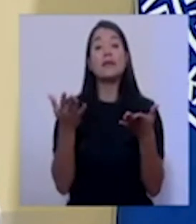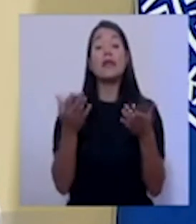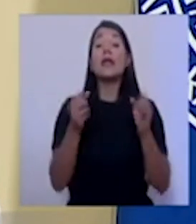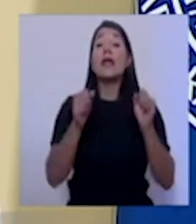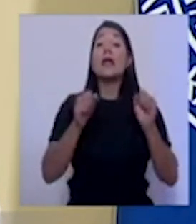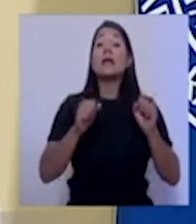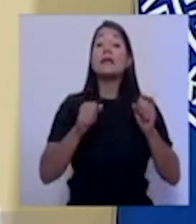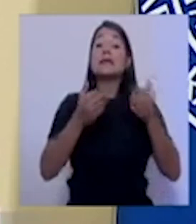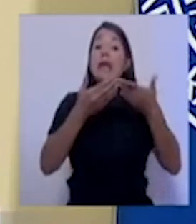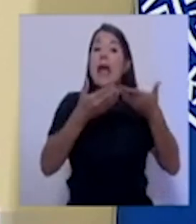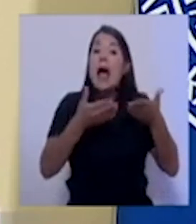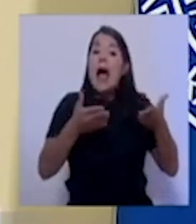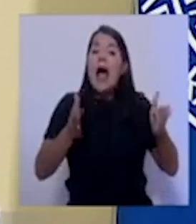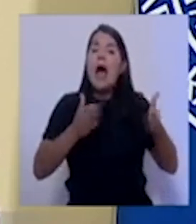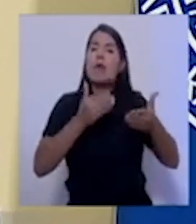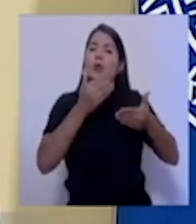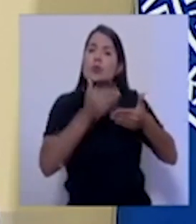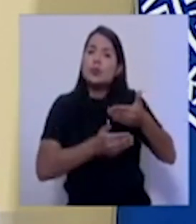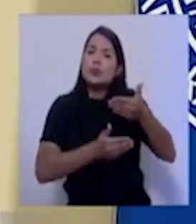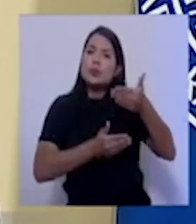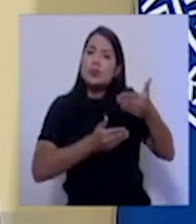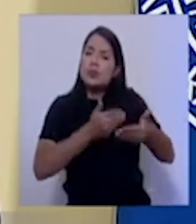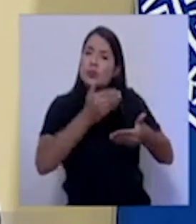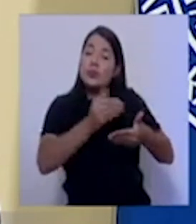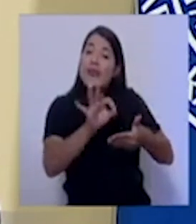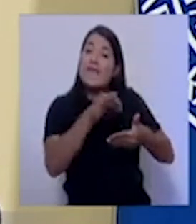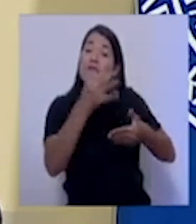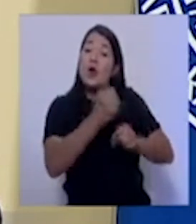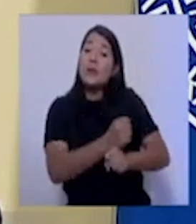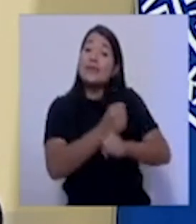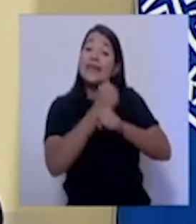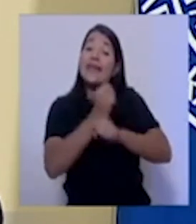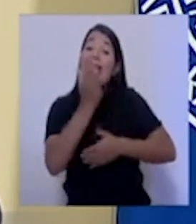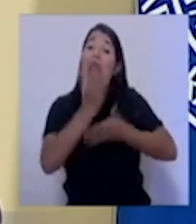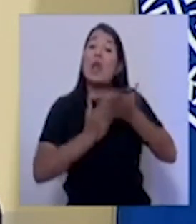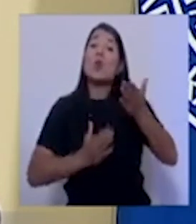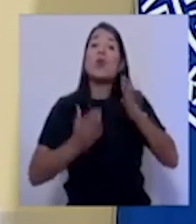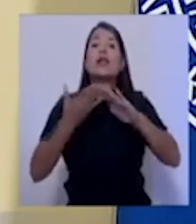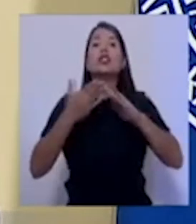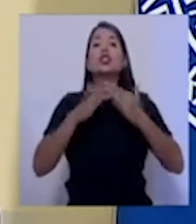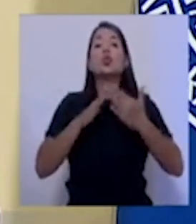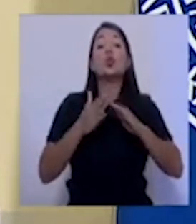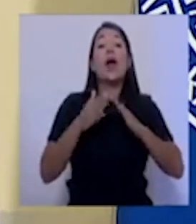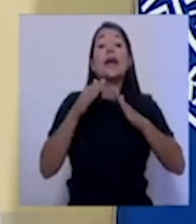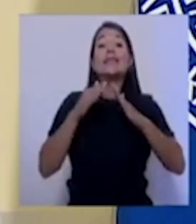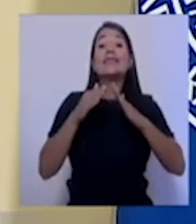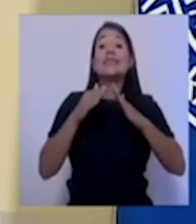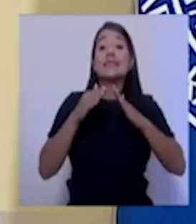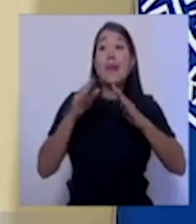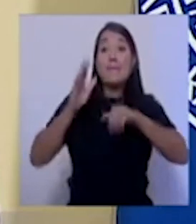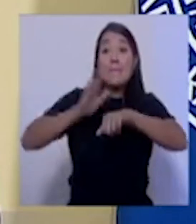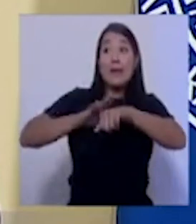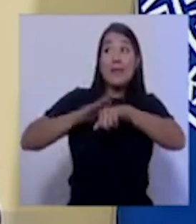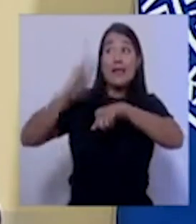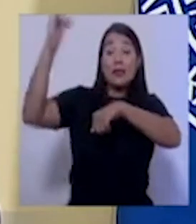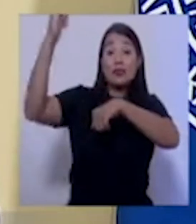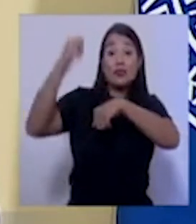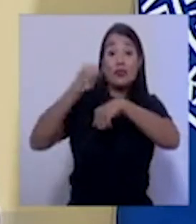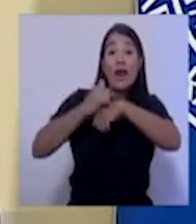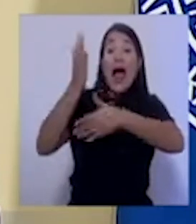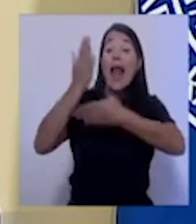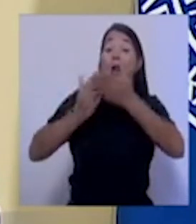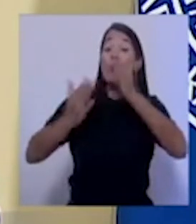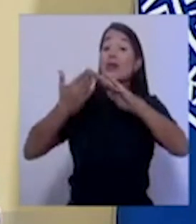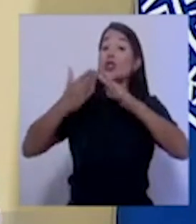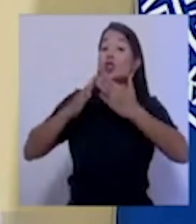gradual y segura desde ciertas ciudades de los Estados Unidos. A partir del